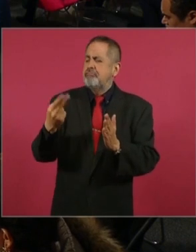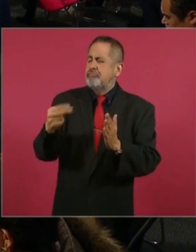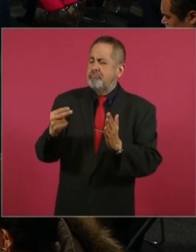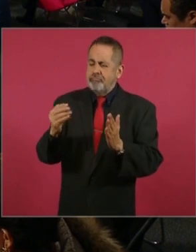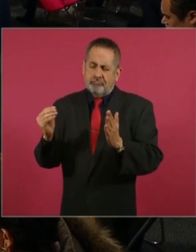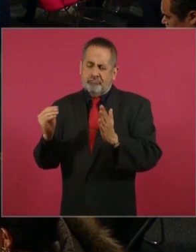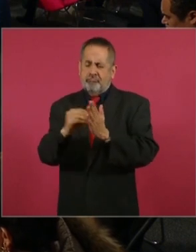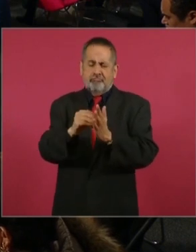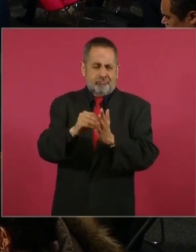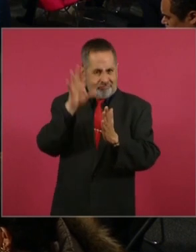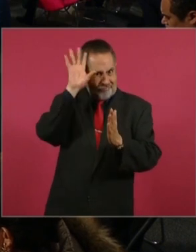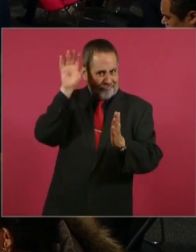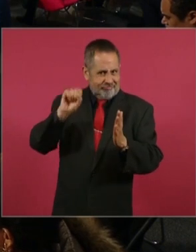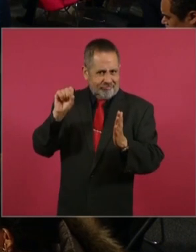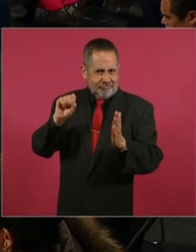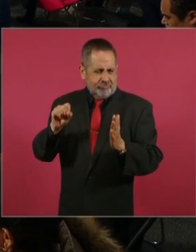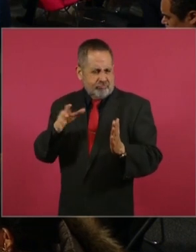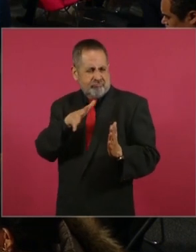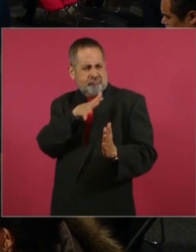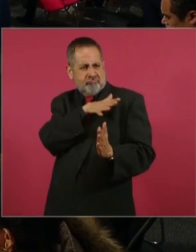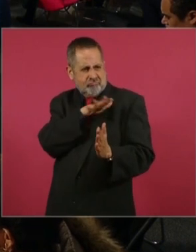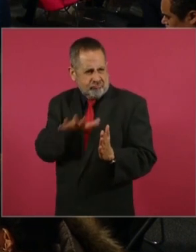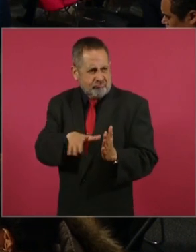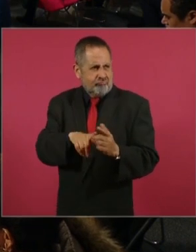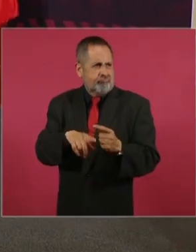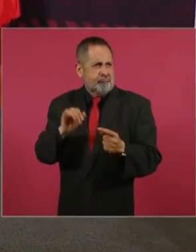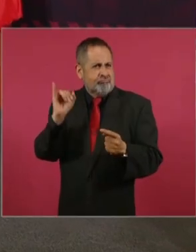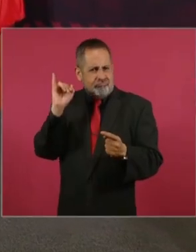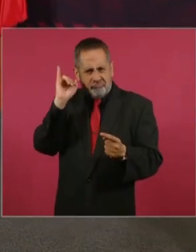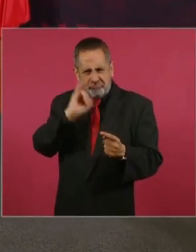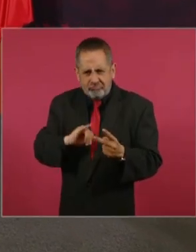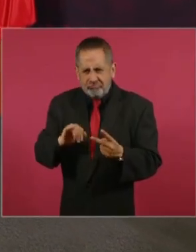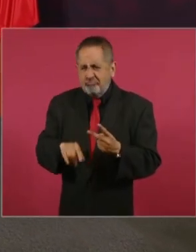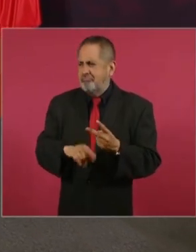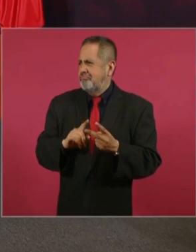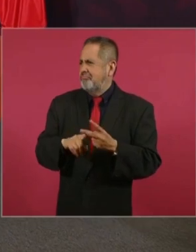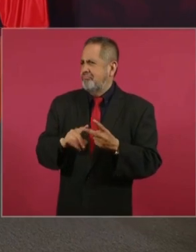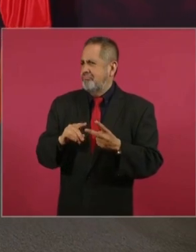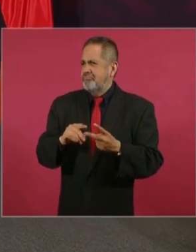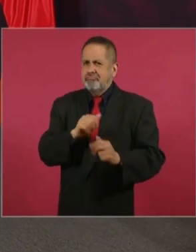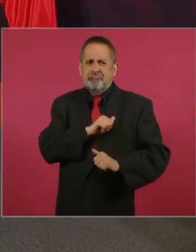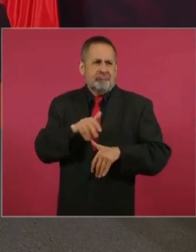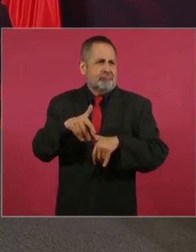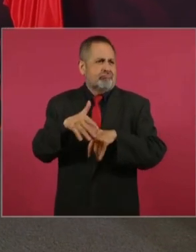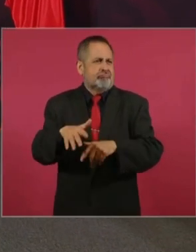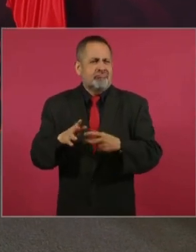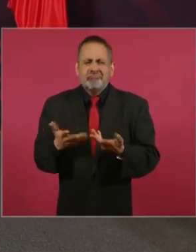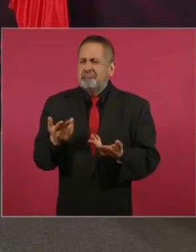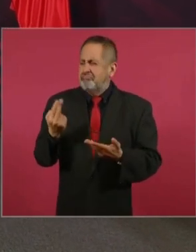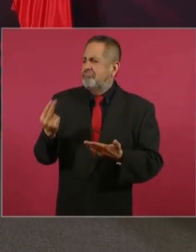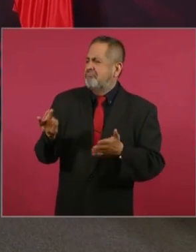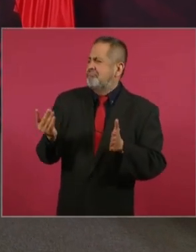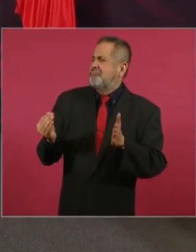jefe del Ejército Insurgente,